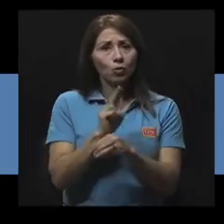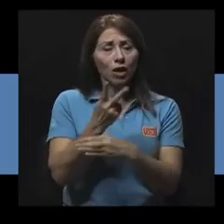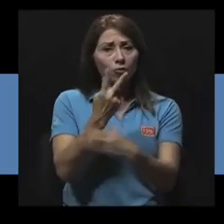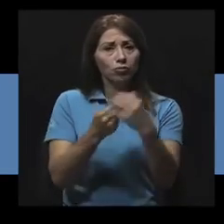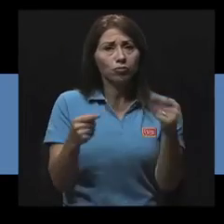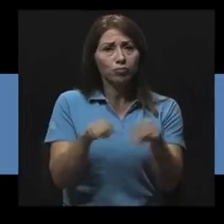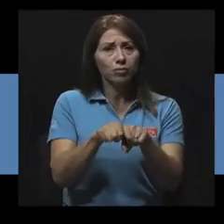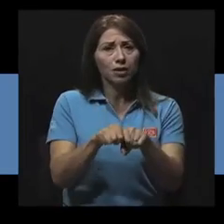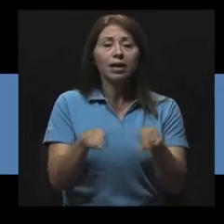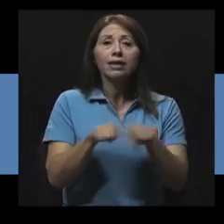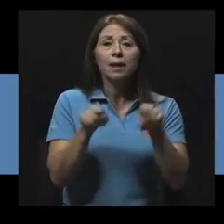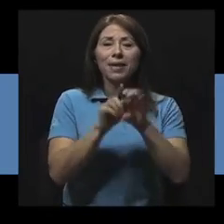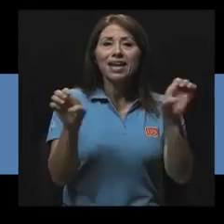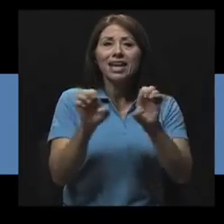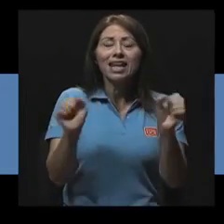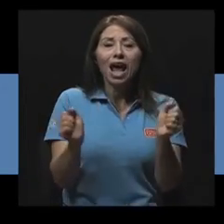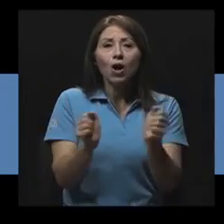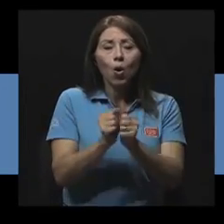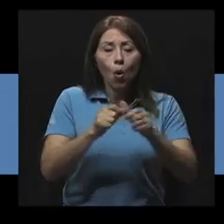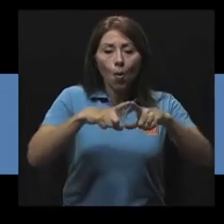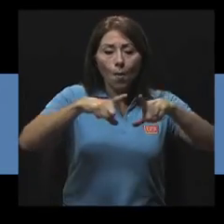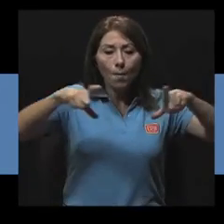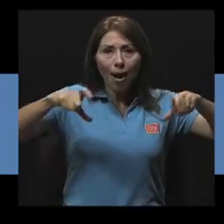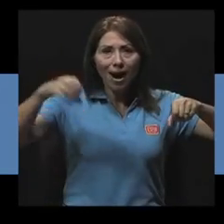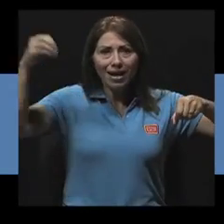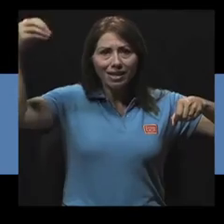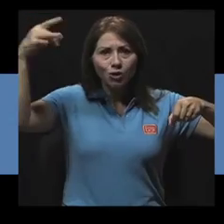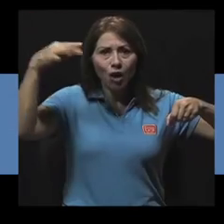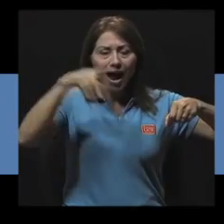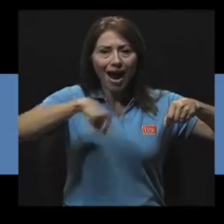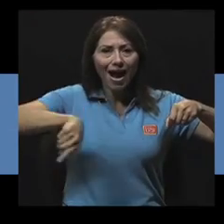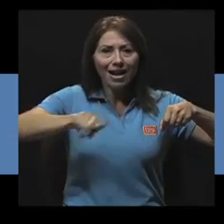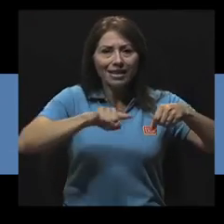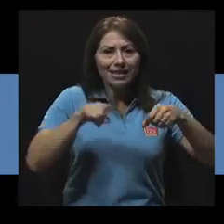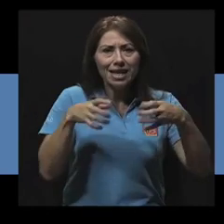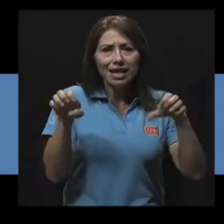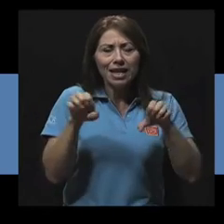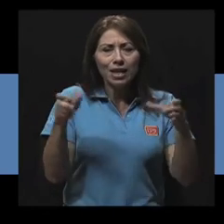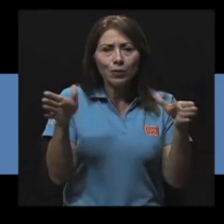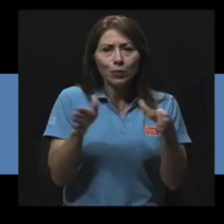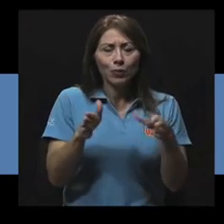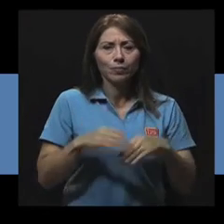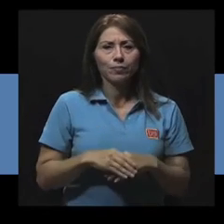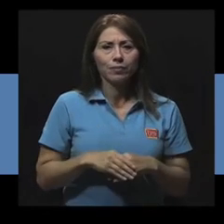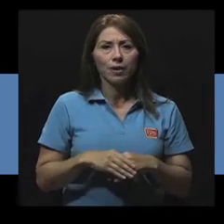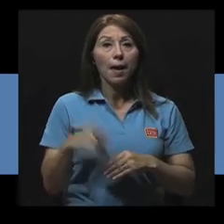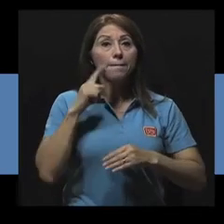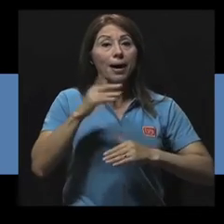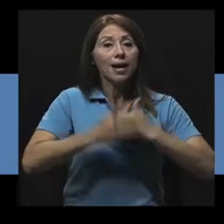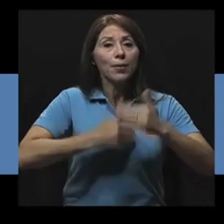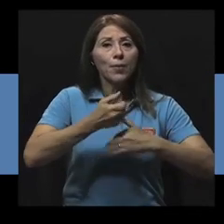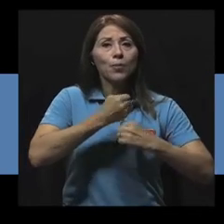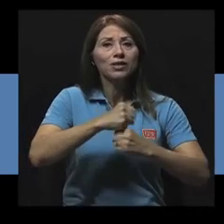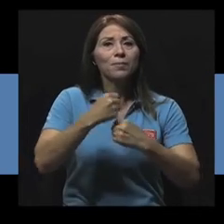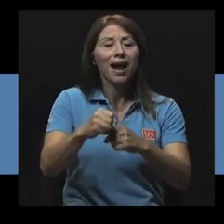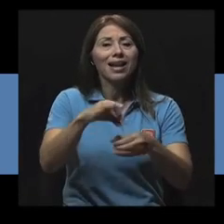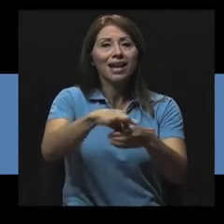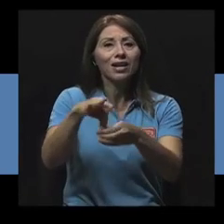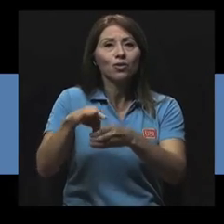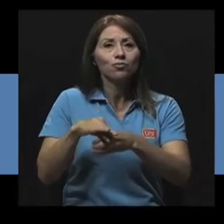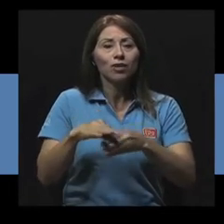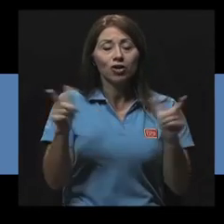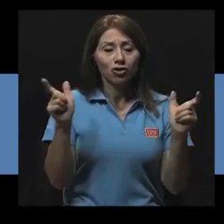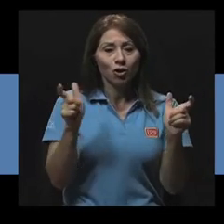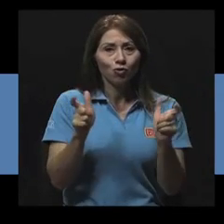mediante redes pequeñas y paneles solares. En la gestión de desechos municipales y agrícolas, reducir, separar,